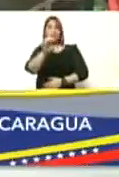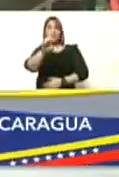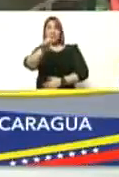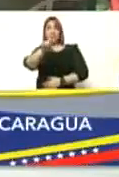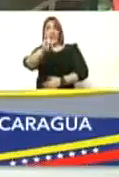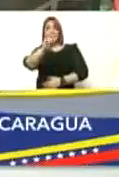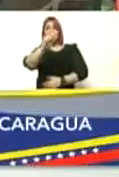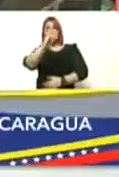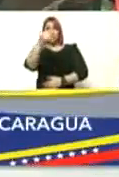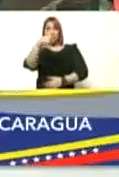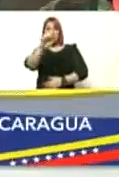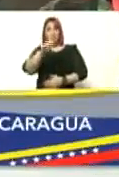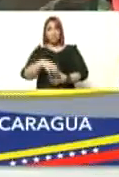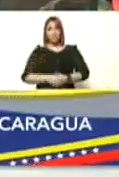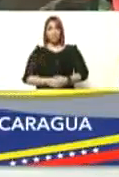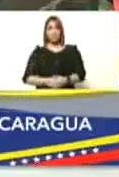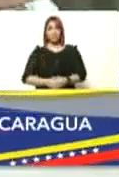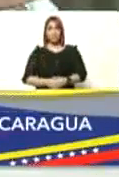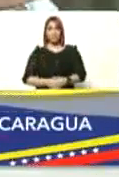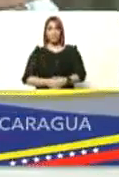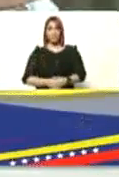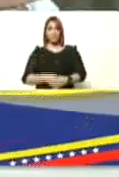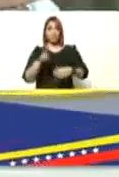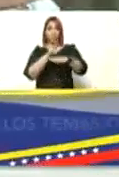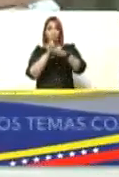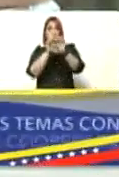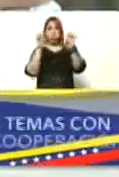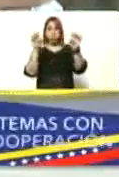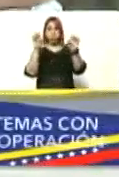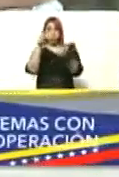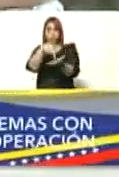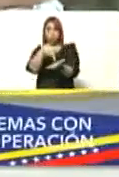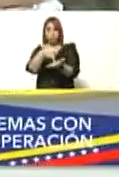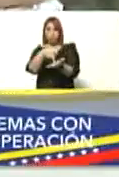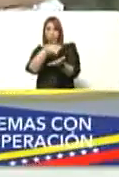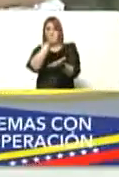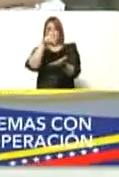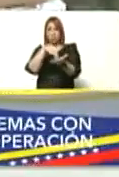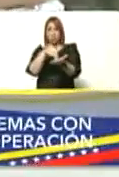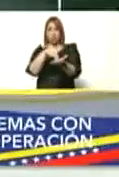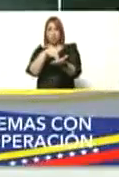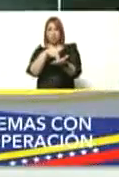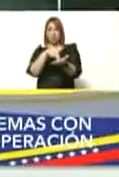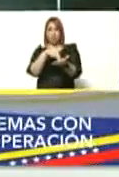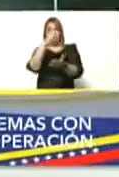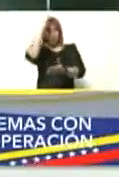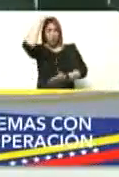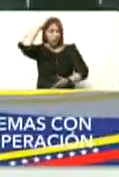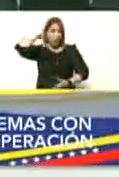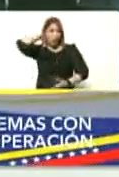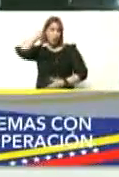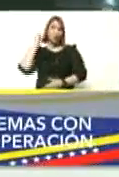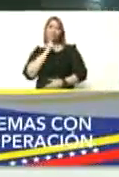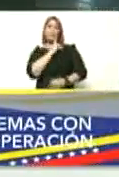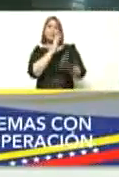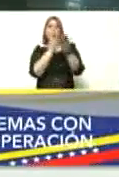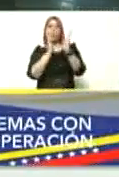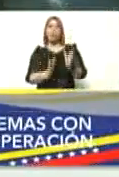Santaella en la unidad educativa nacional generalísimo Francisco de Miranda